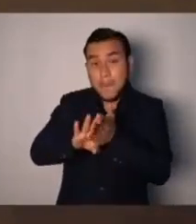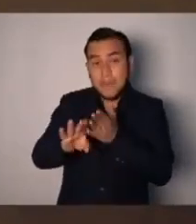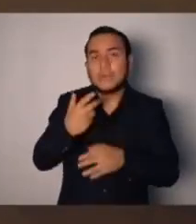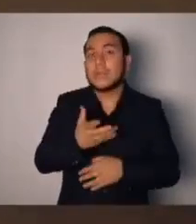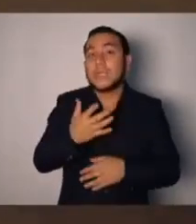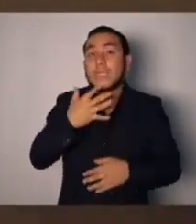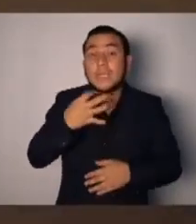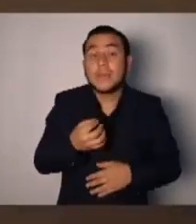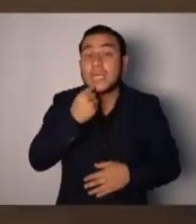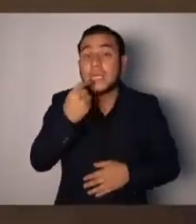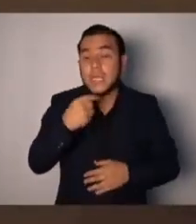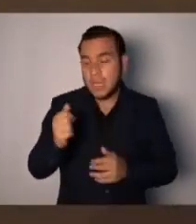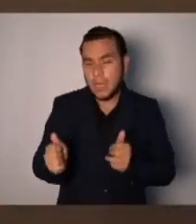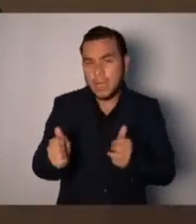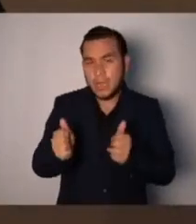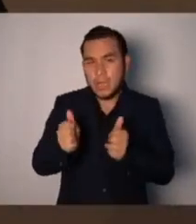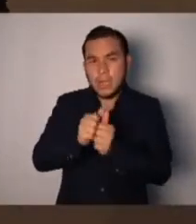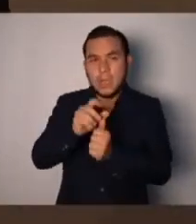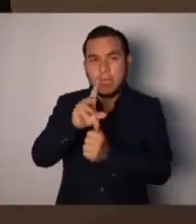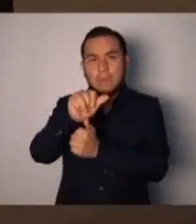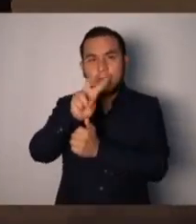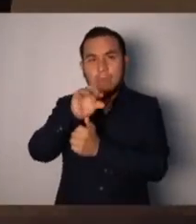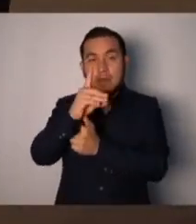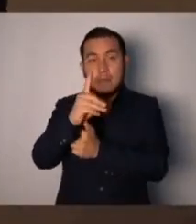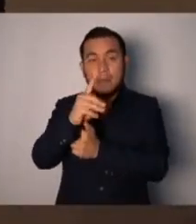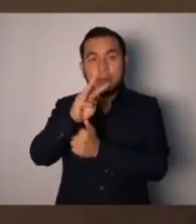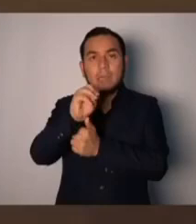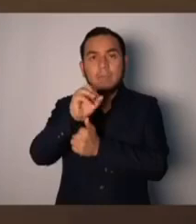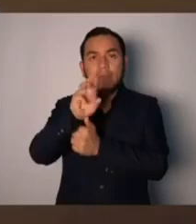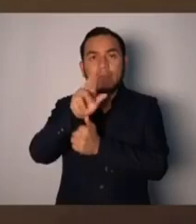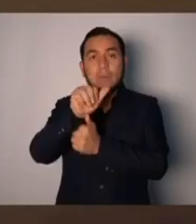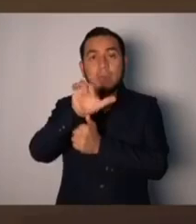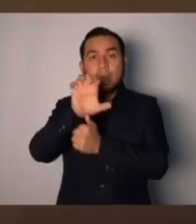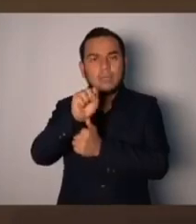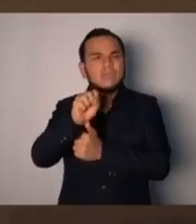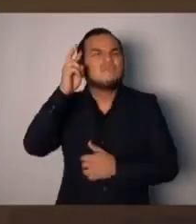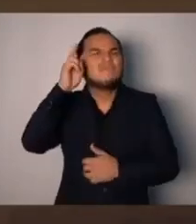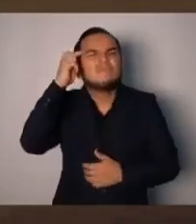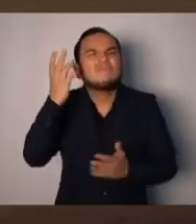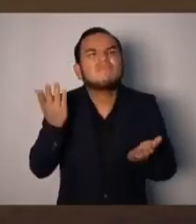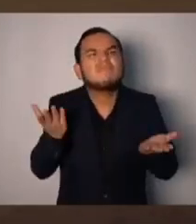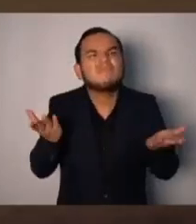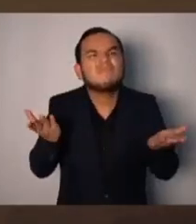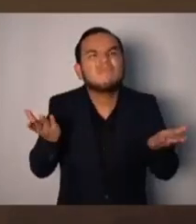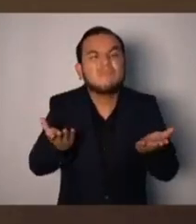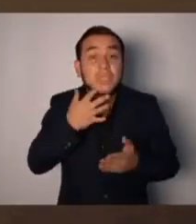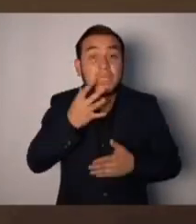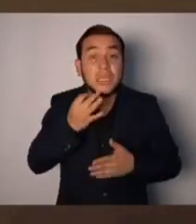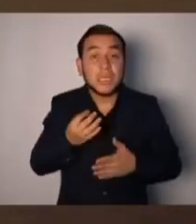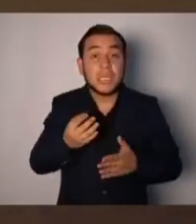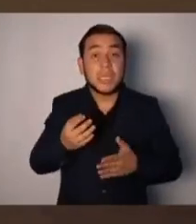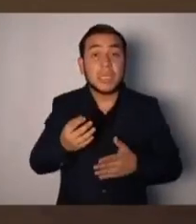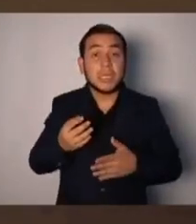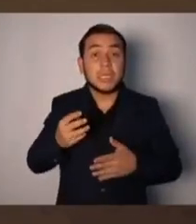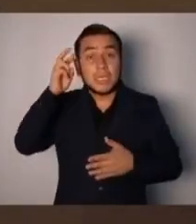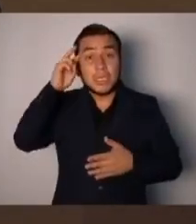otro, que vino con él, David Morales, lo que está haciendo es, pues... Y se acaba el caso, se acaba el dinero.